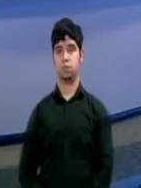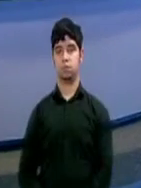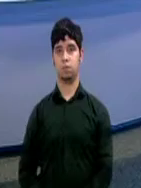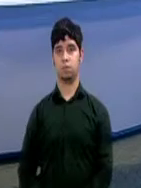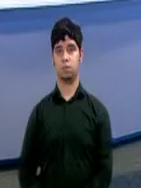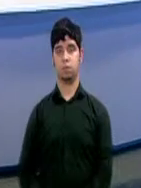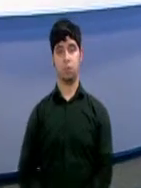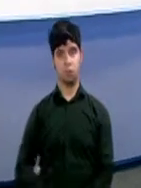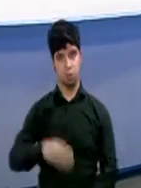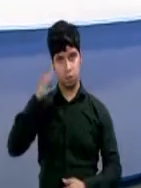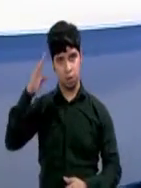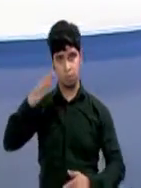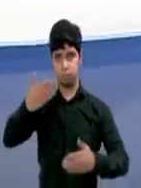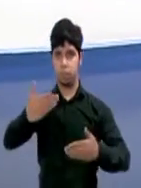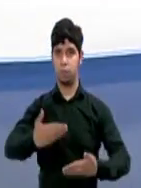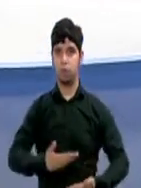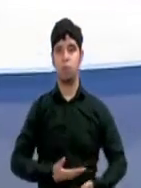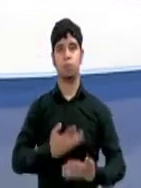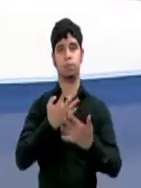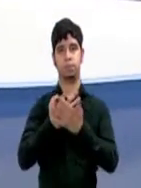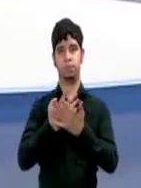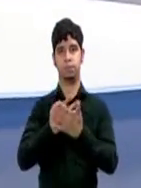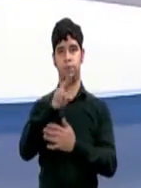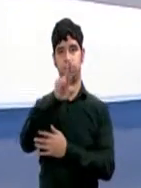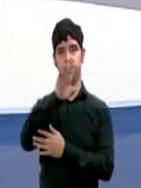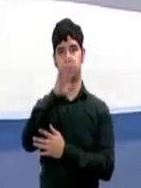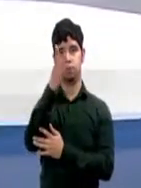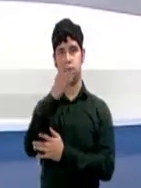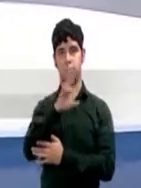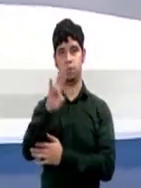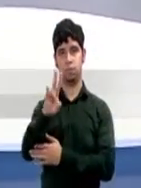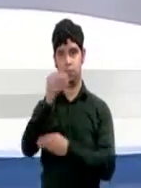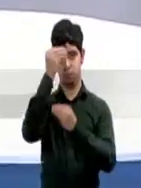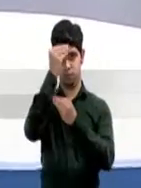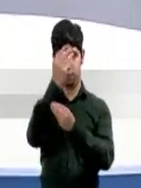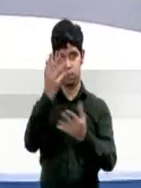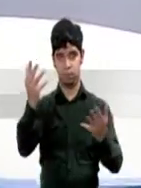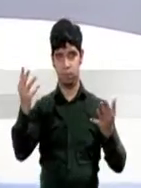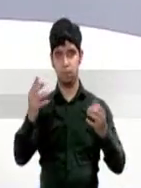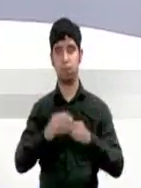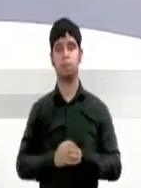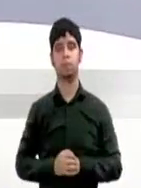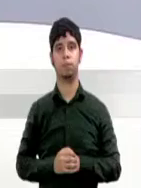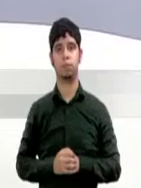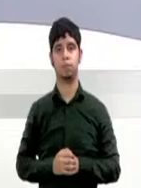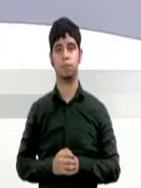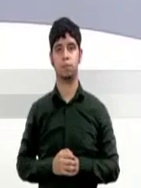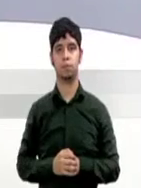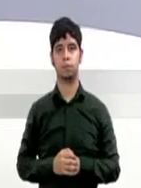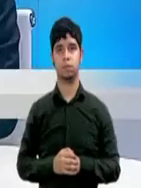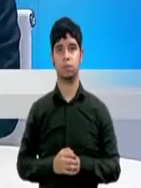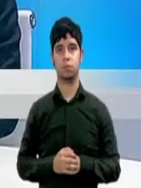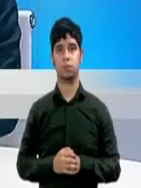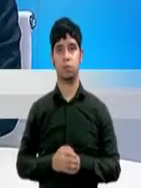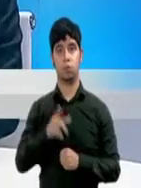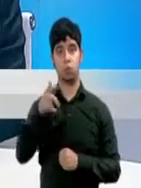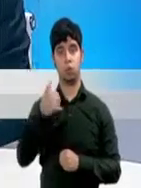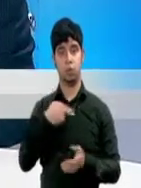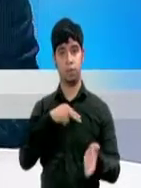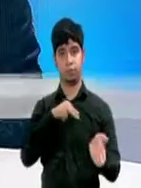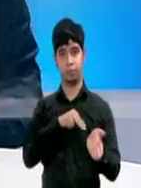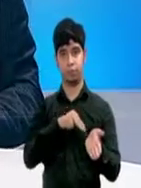Hola, tal? Bienvenidos a Noticias 24 7 Informa. De inmediato pasamos a las noticias para esta hora. Una enfermera